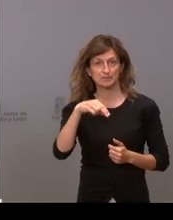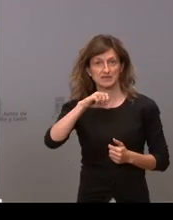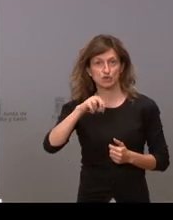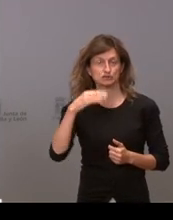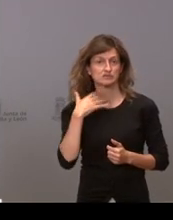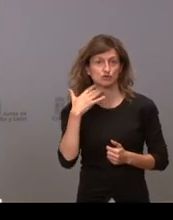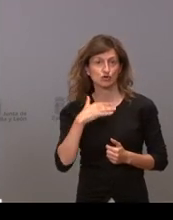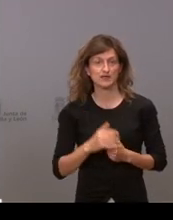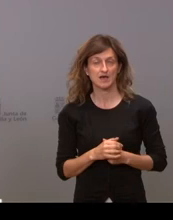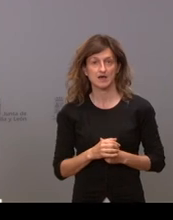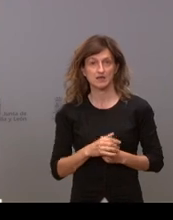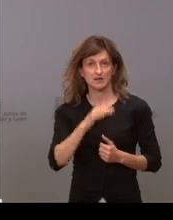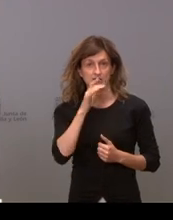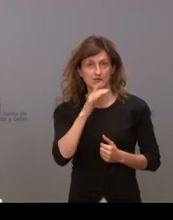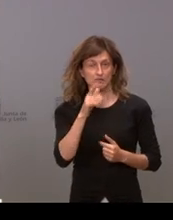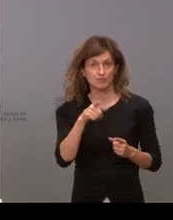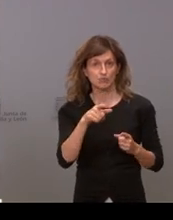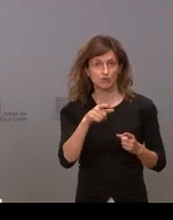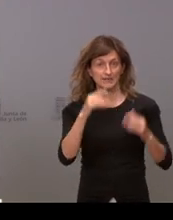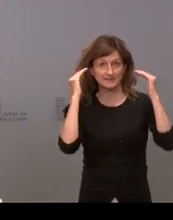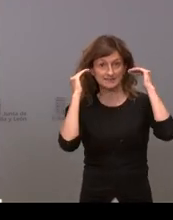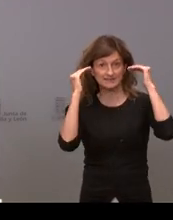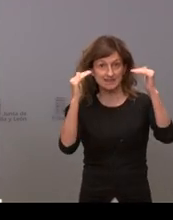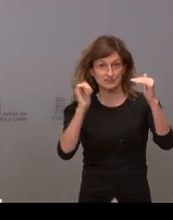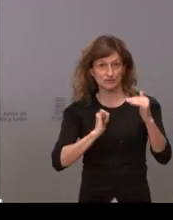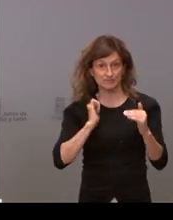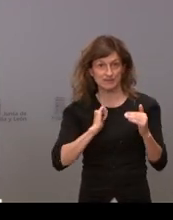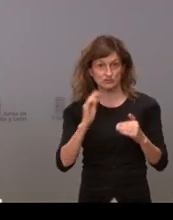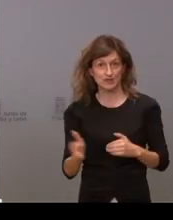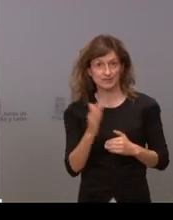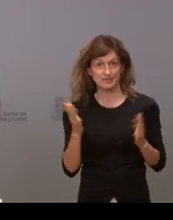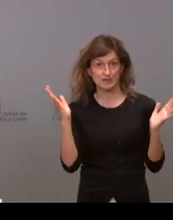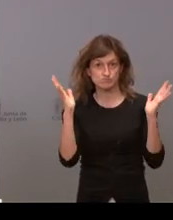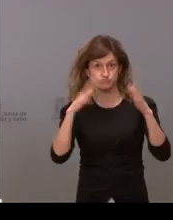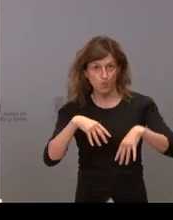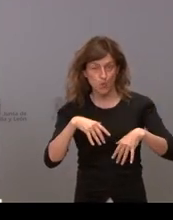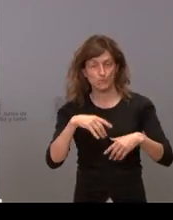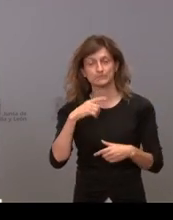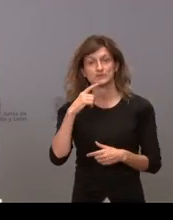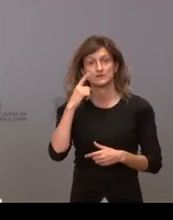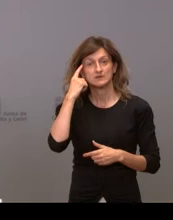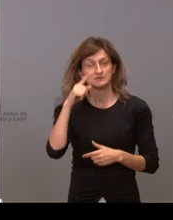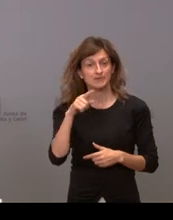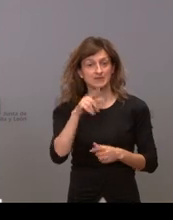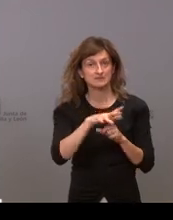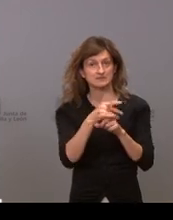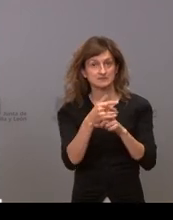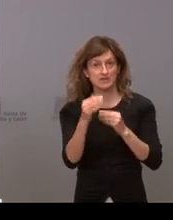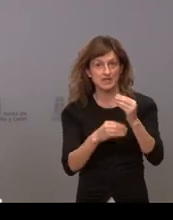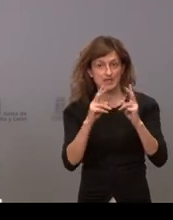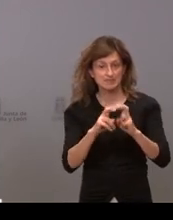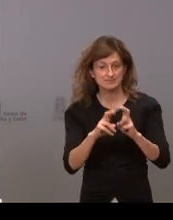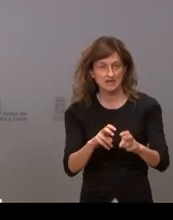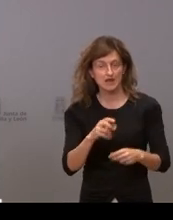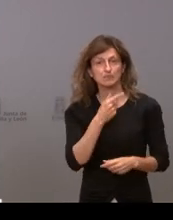Soria que se desplomó el falso techo de la lavandería supongo que es un hecho que habrá que investigar pero me